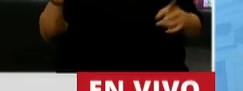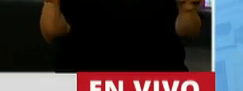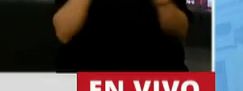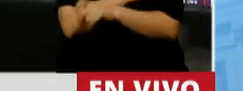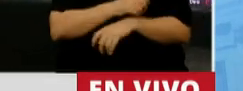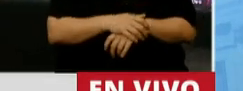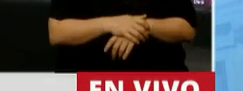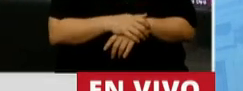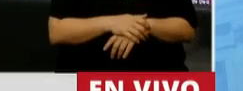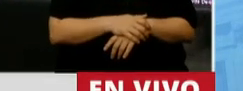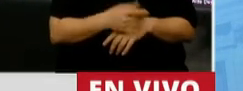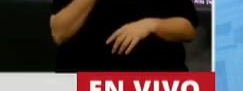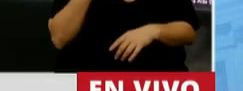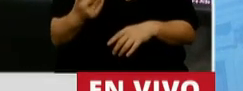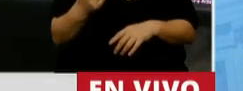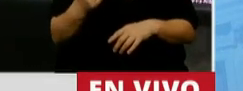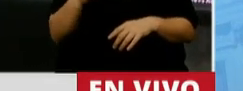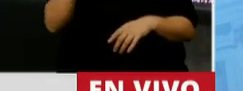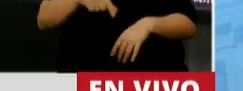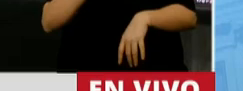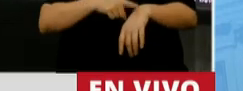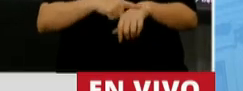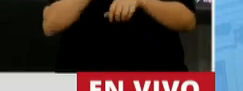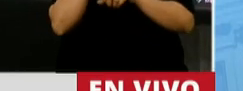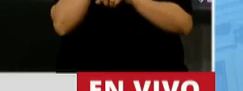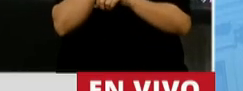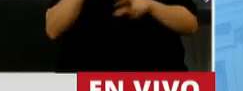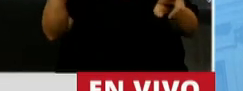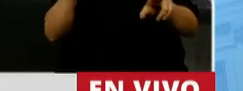reconocemos que estamos atravesando la peor de las crisis,